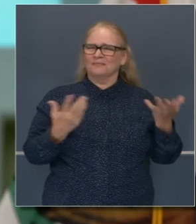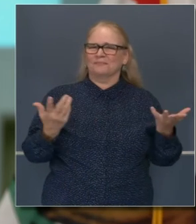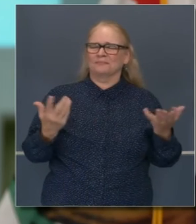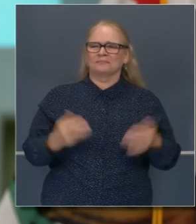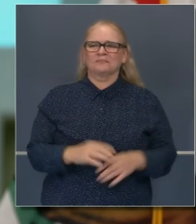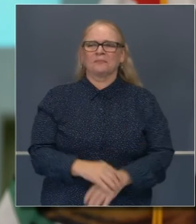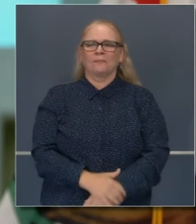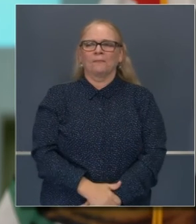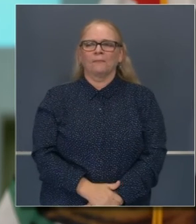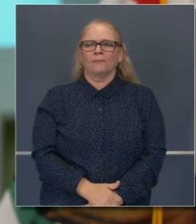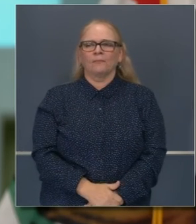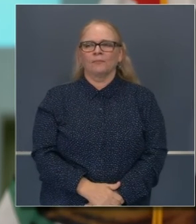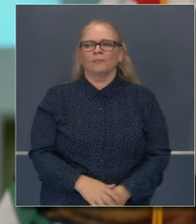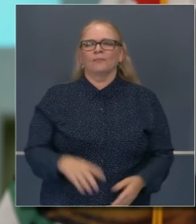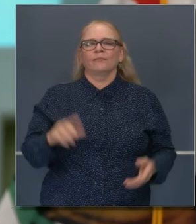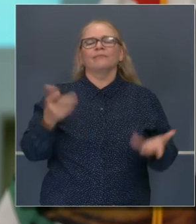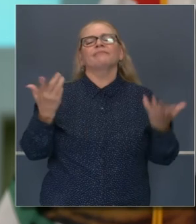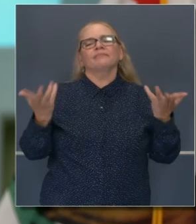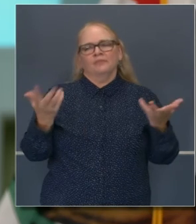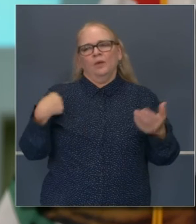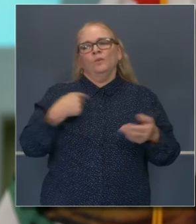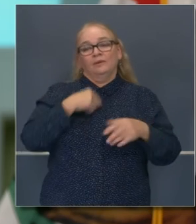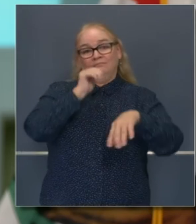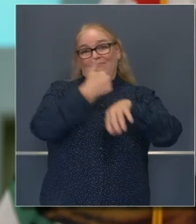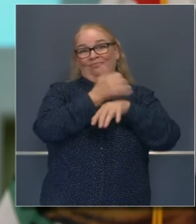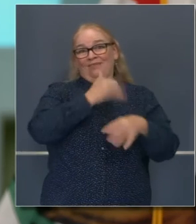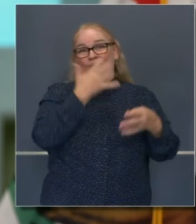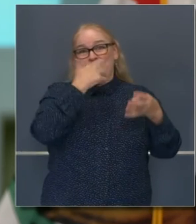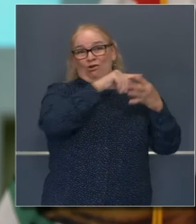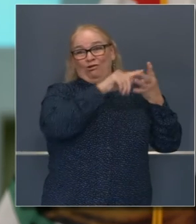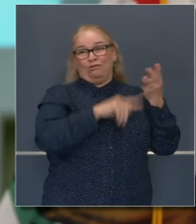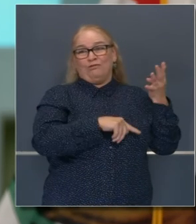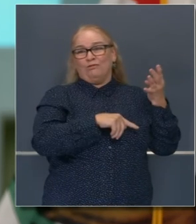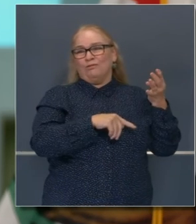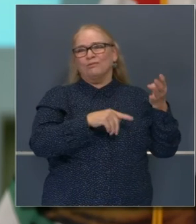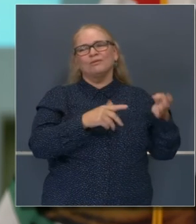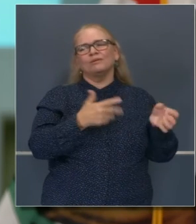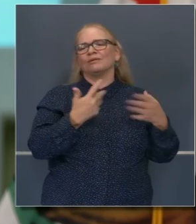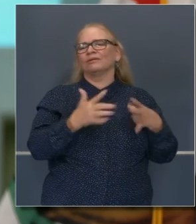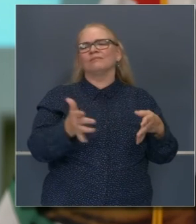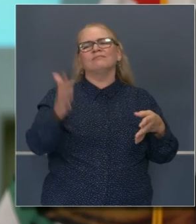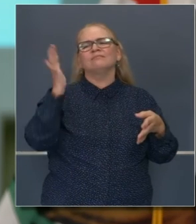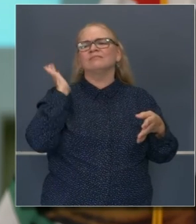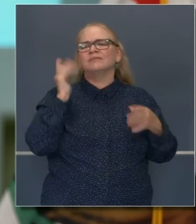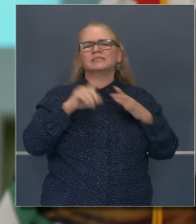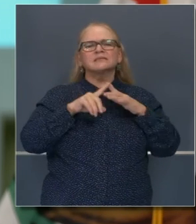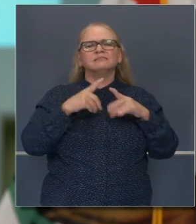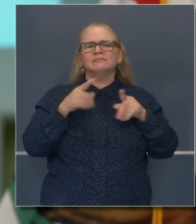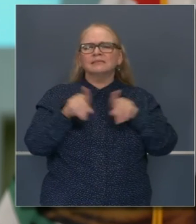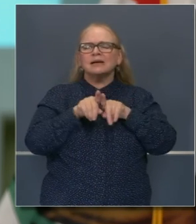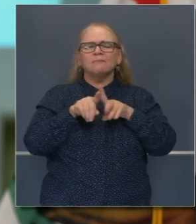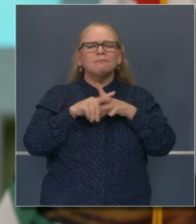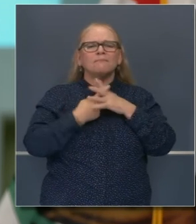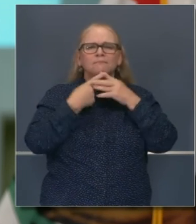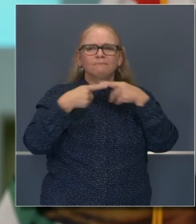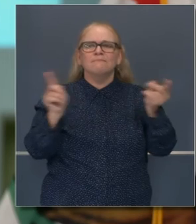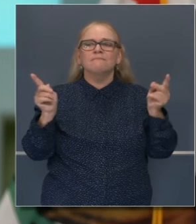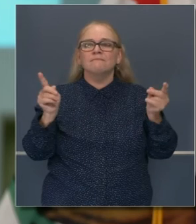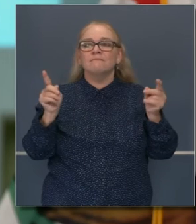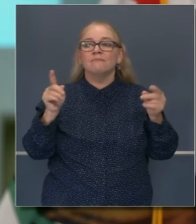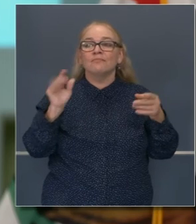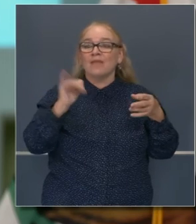Presentamos esta estructura de la métrica al poner el estatus de niveles. Fue parte del anuncio general, no es